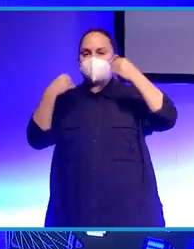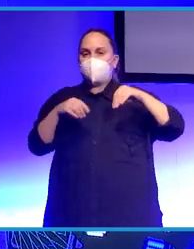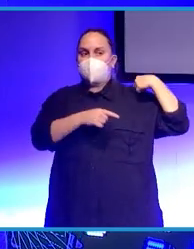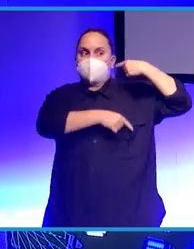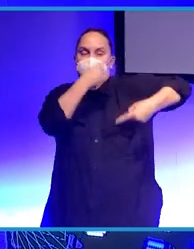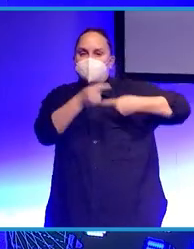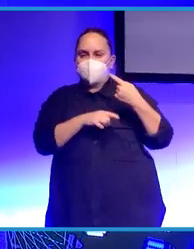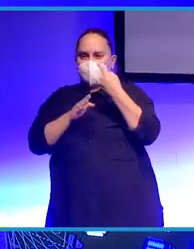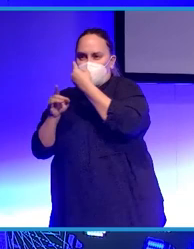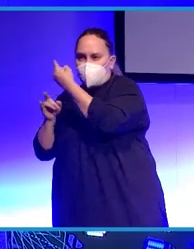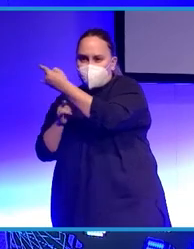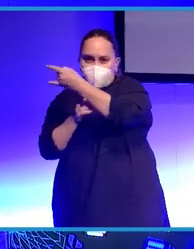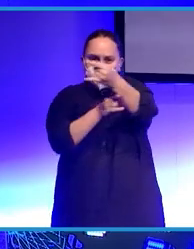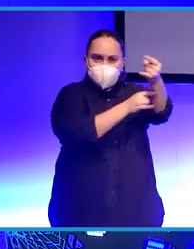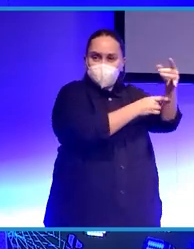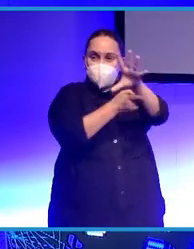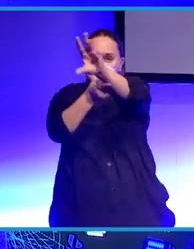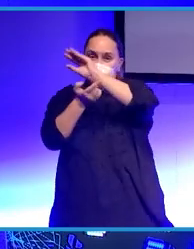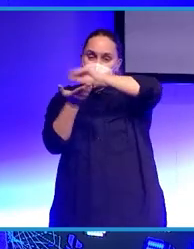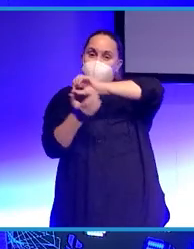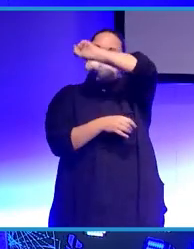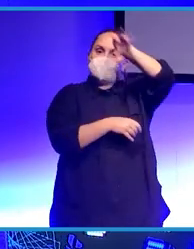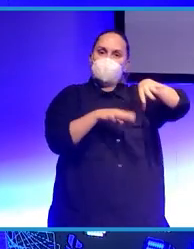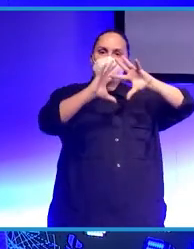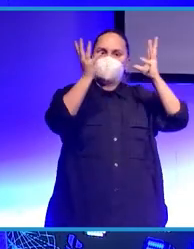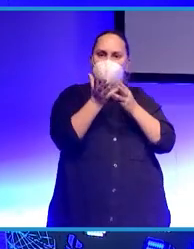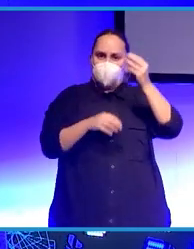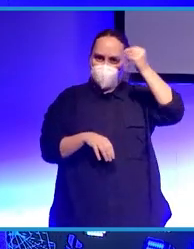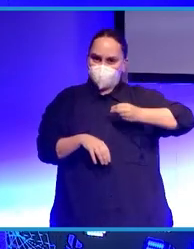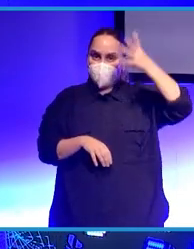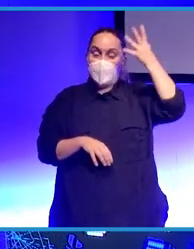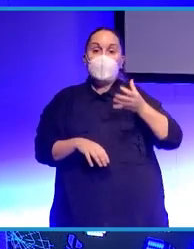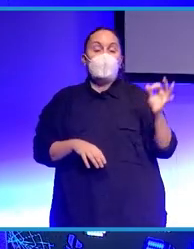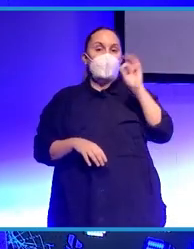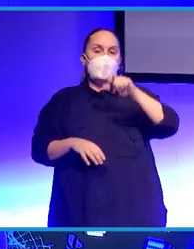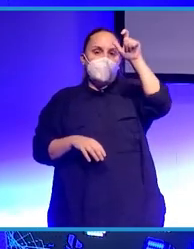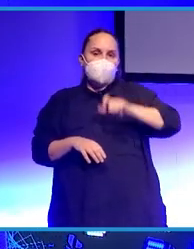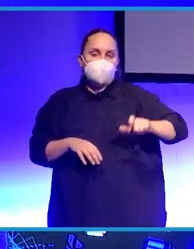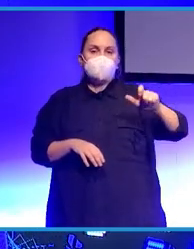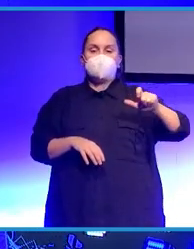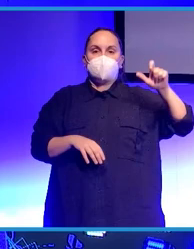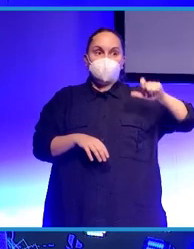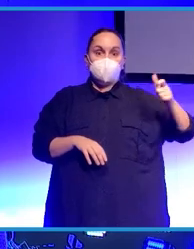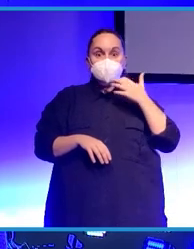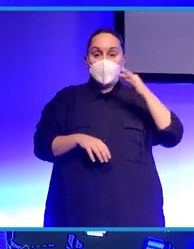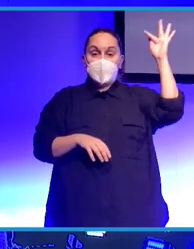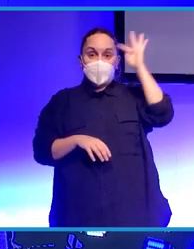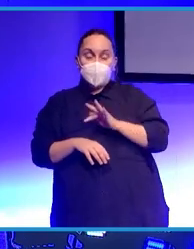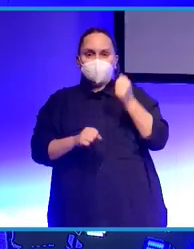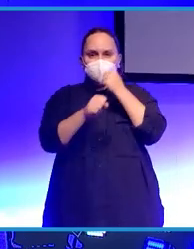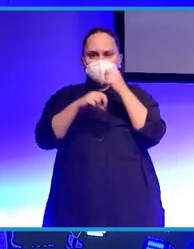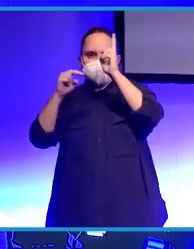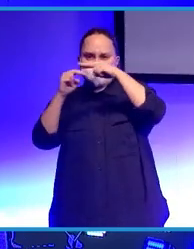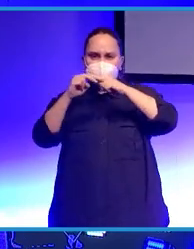3D escaneado para llevarlos al metaverso estamos hablando de animadores de películas que ya no van a animar